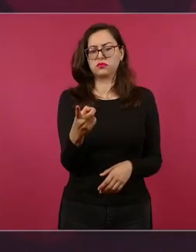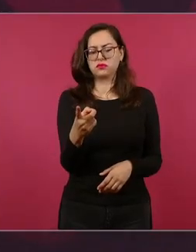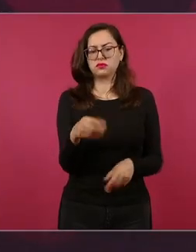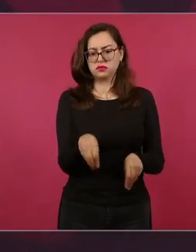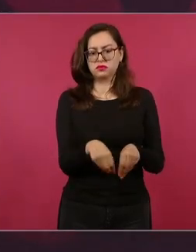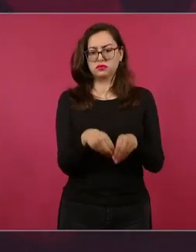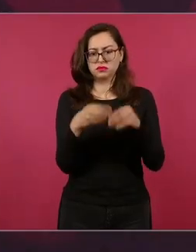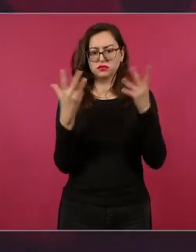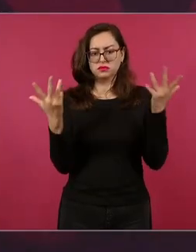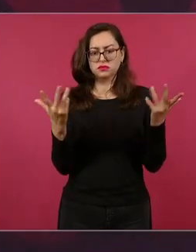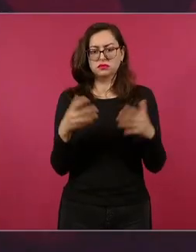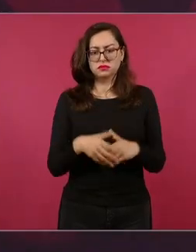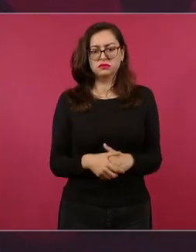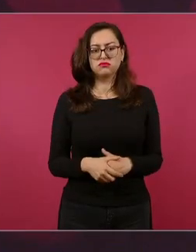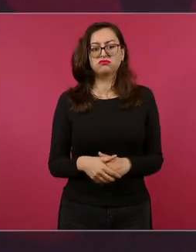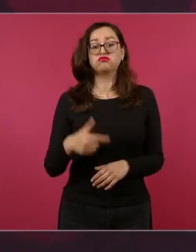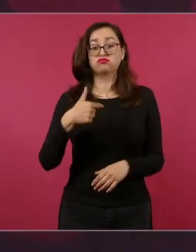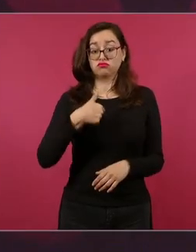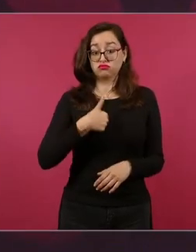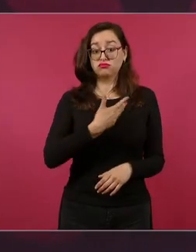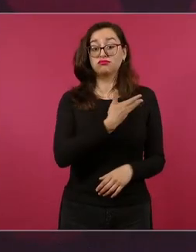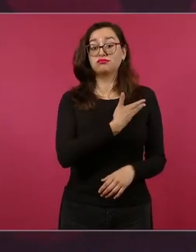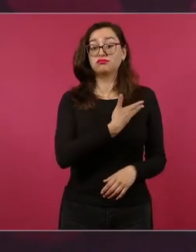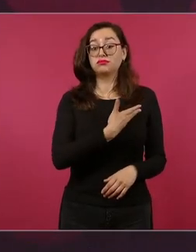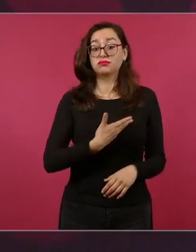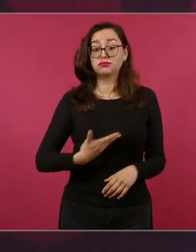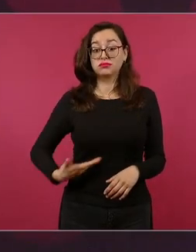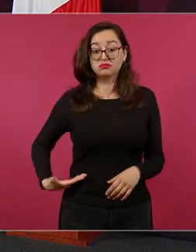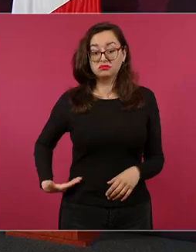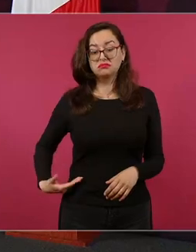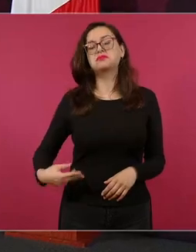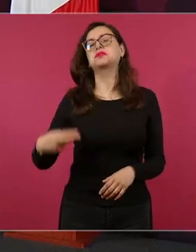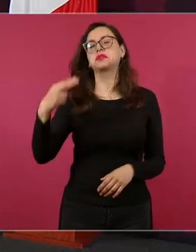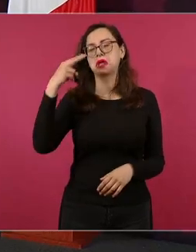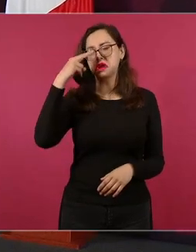soy un presidente naco